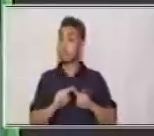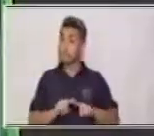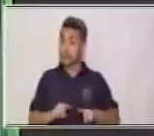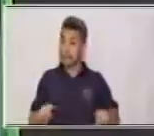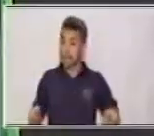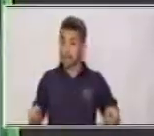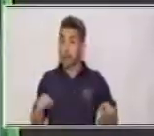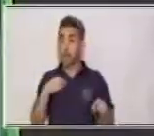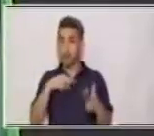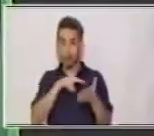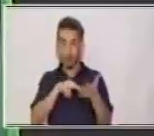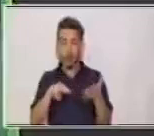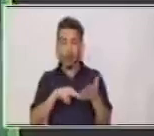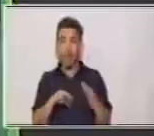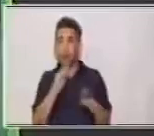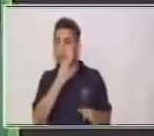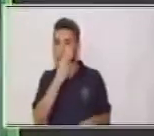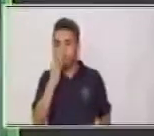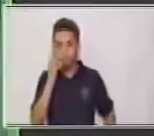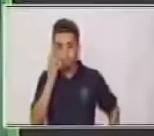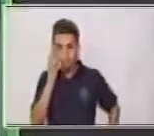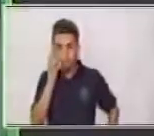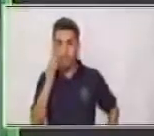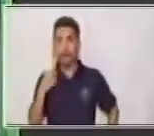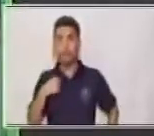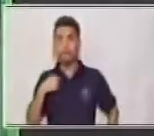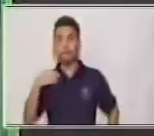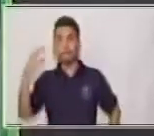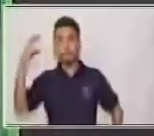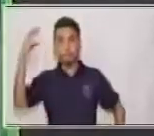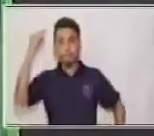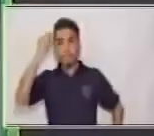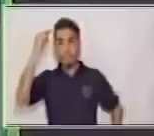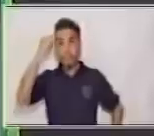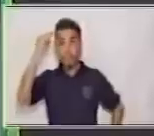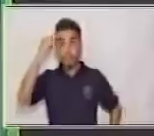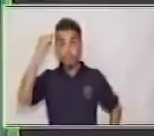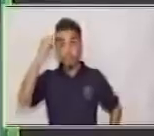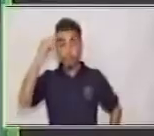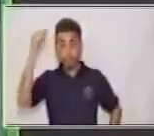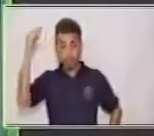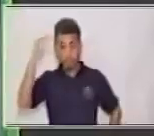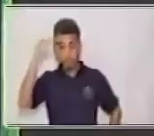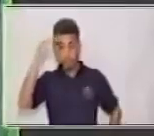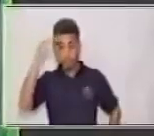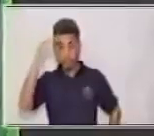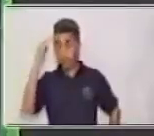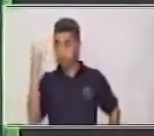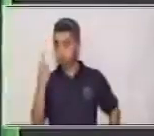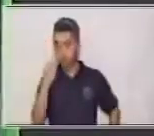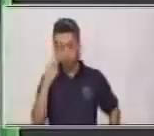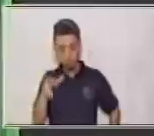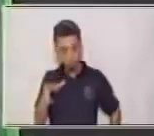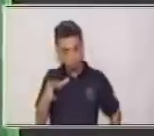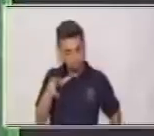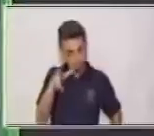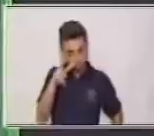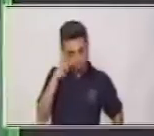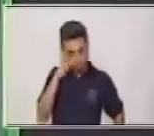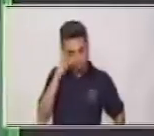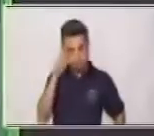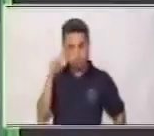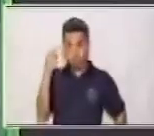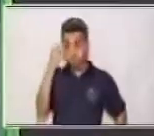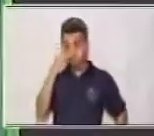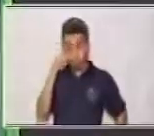leemos de forma silenciosa, nuestra mente está concentrada en solo percibir con nuestra